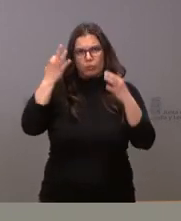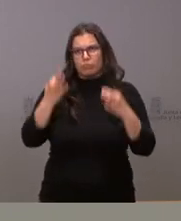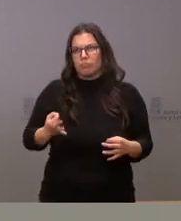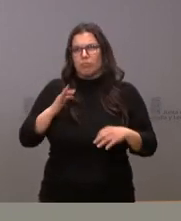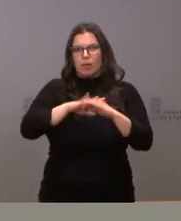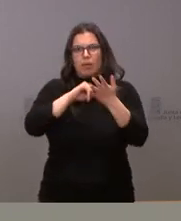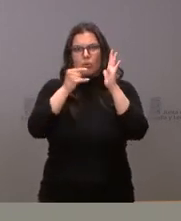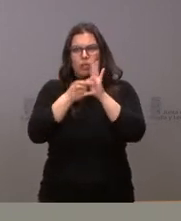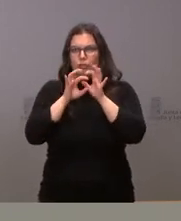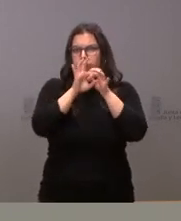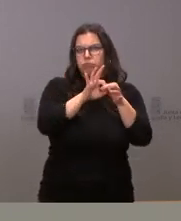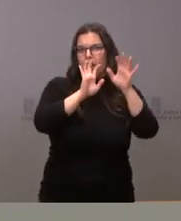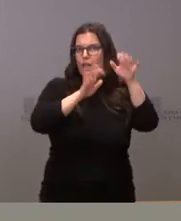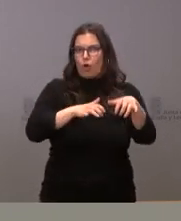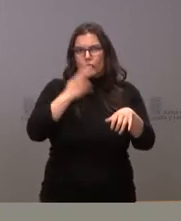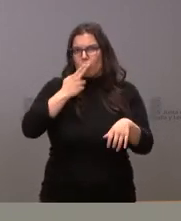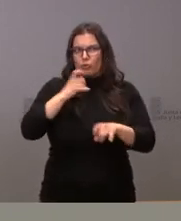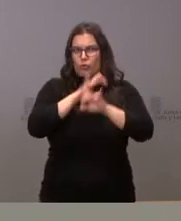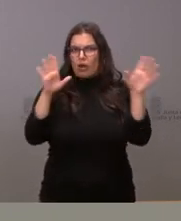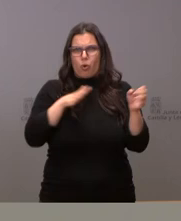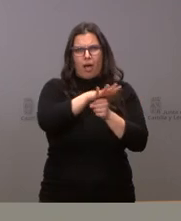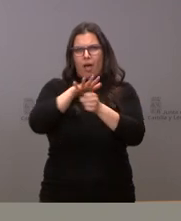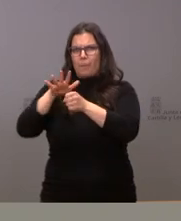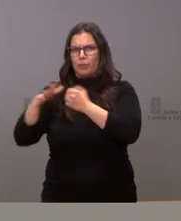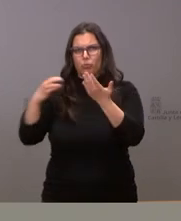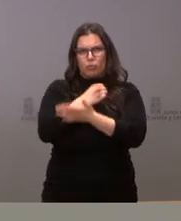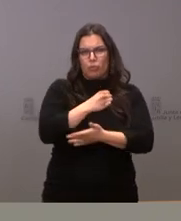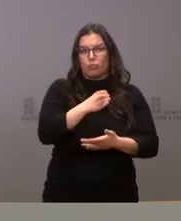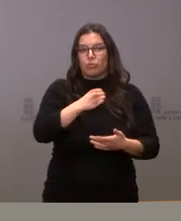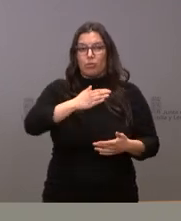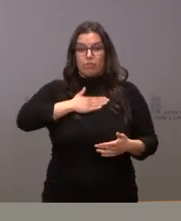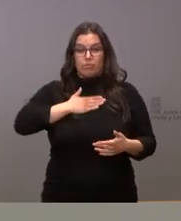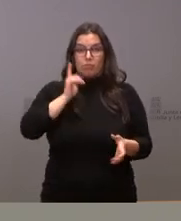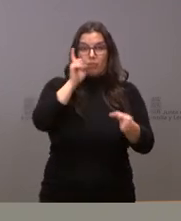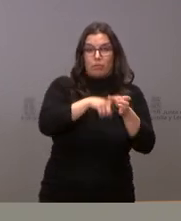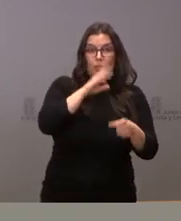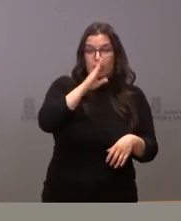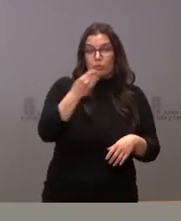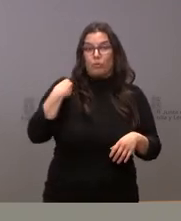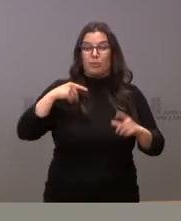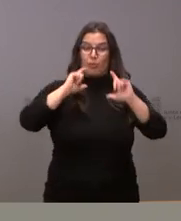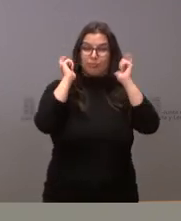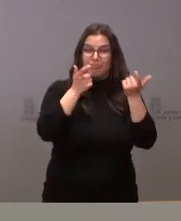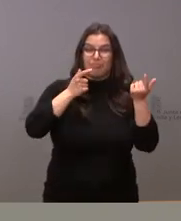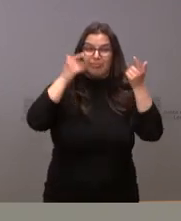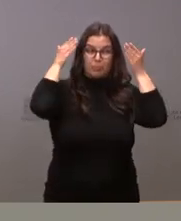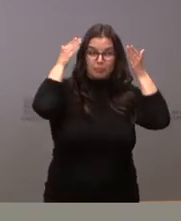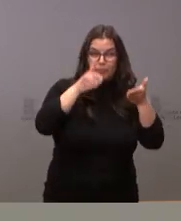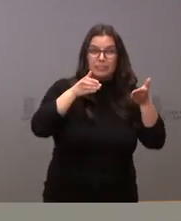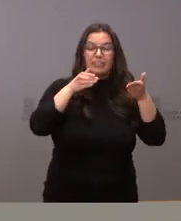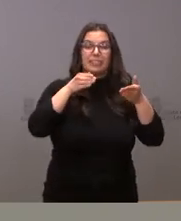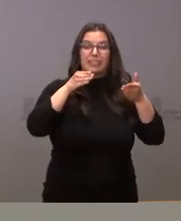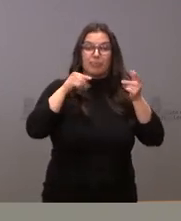proyectos para León en todos los ámbitos tanto nuestra participación en la mesa por León como nuestra